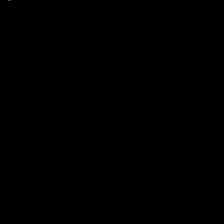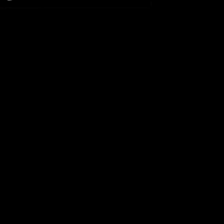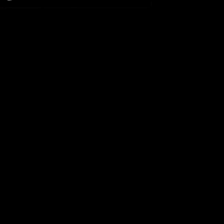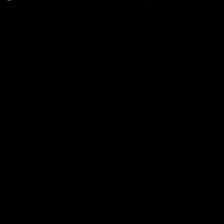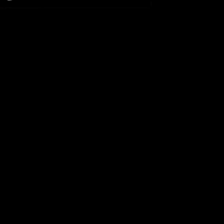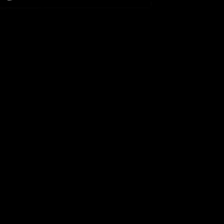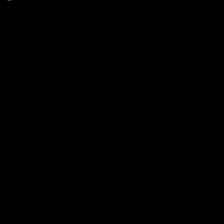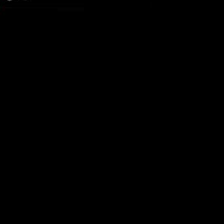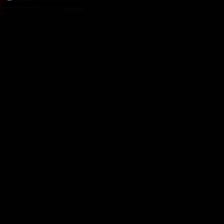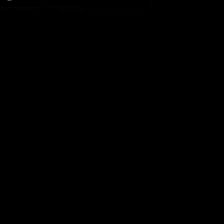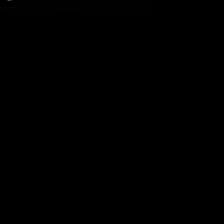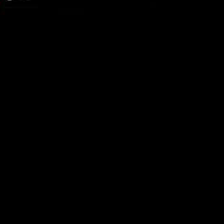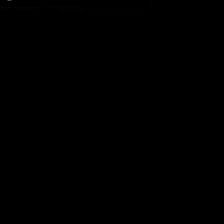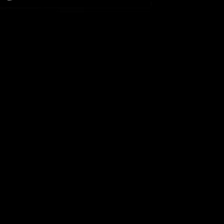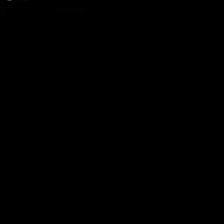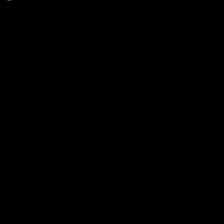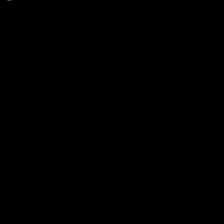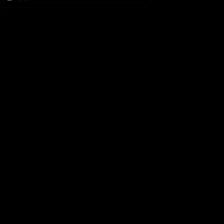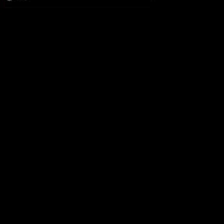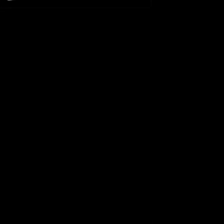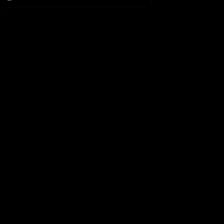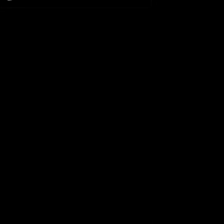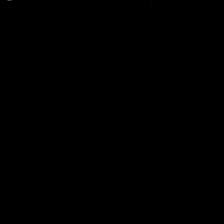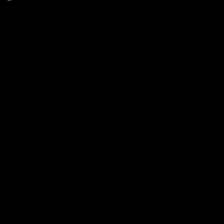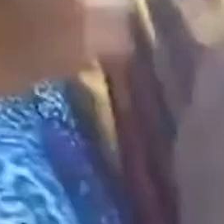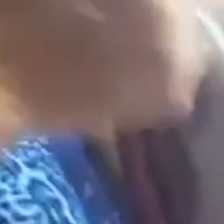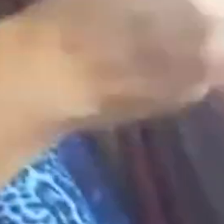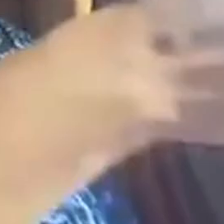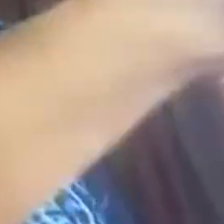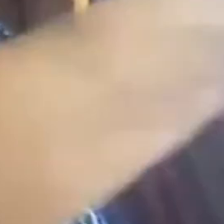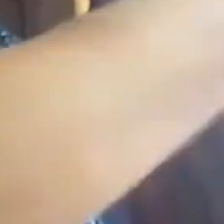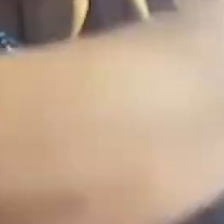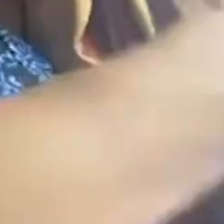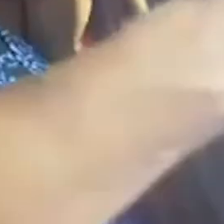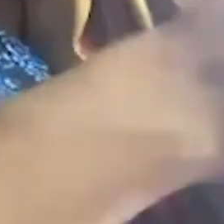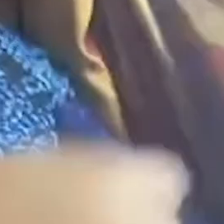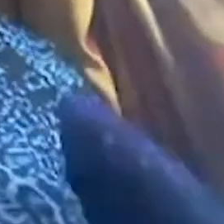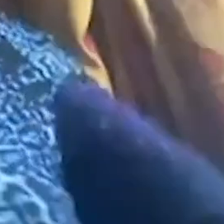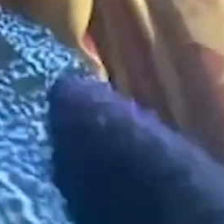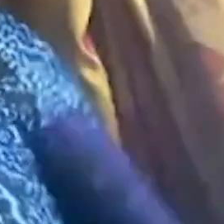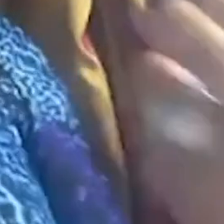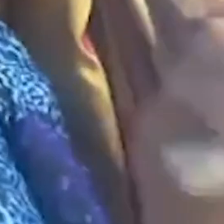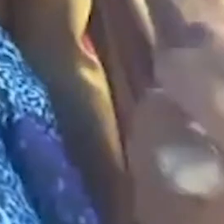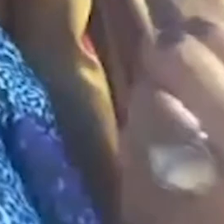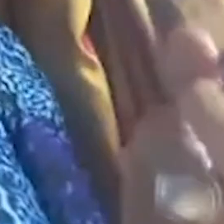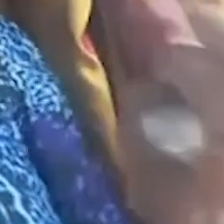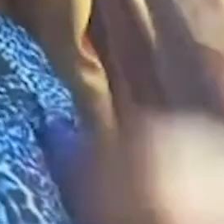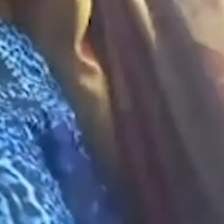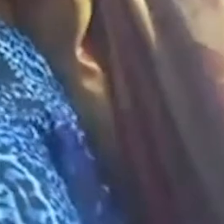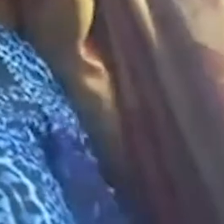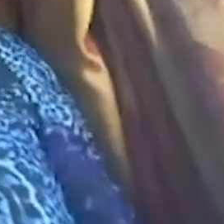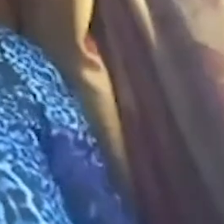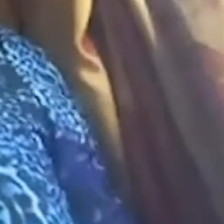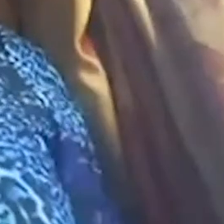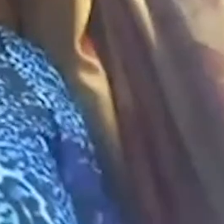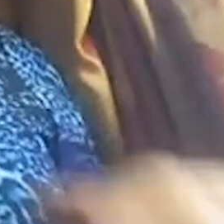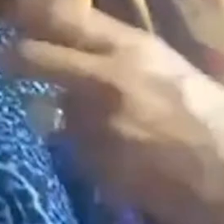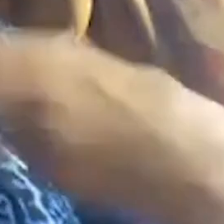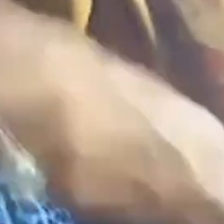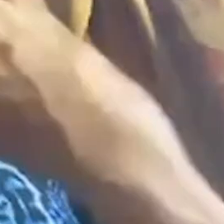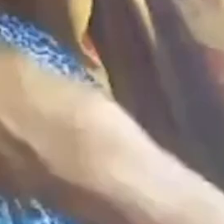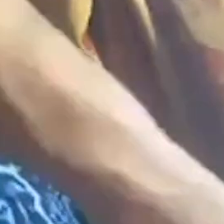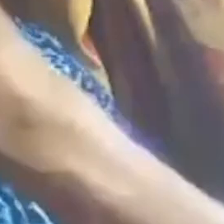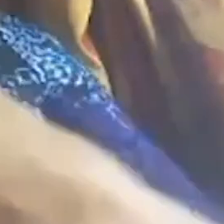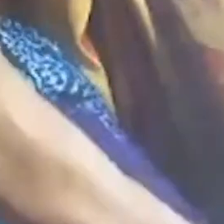un producto turístico, ¿verdad? O un producto, digamos, atractivo a la gente, no turístico, sino